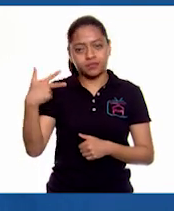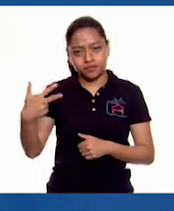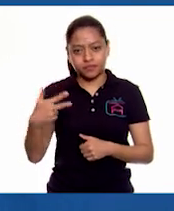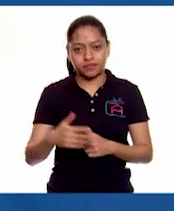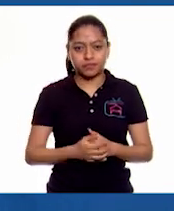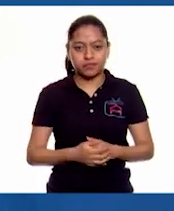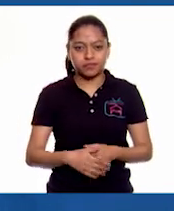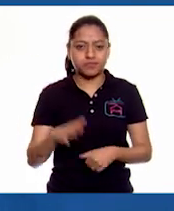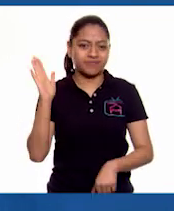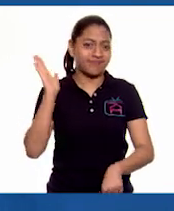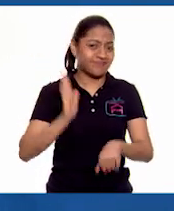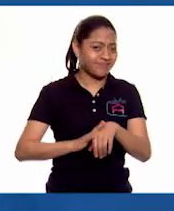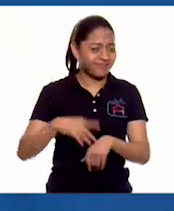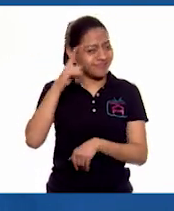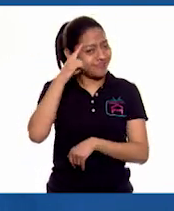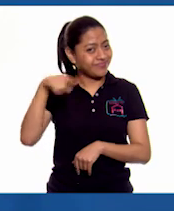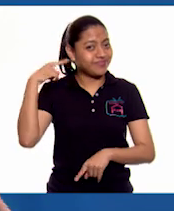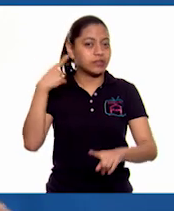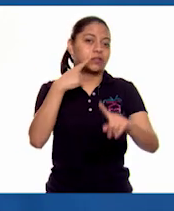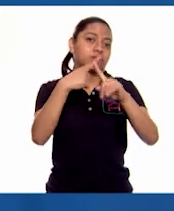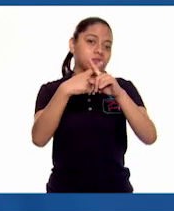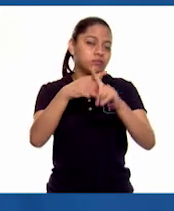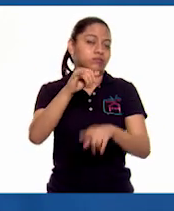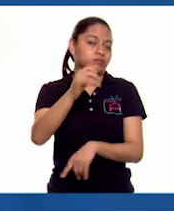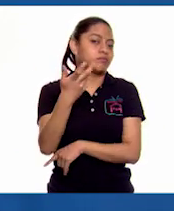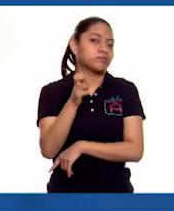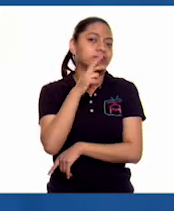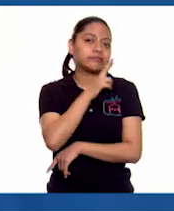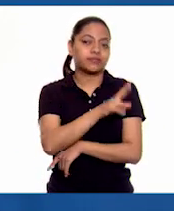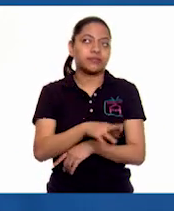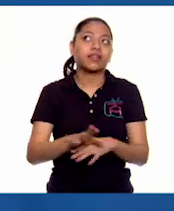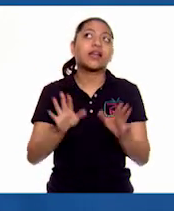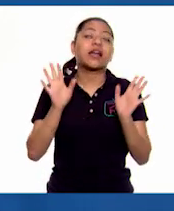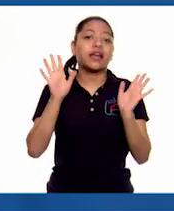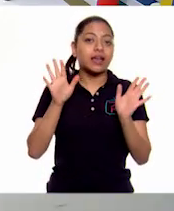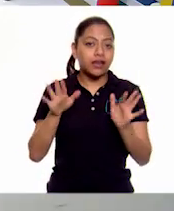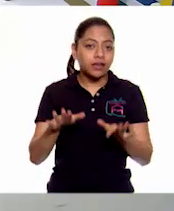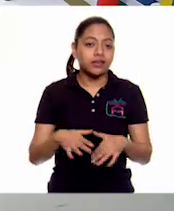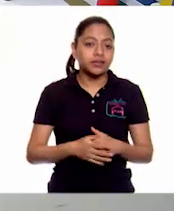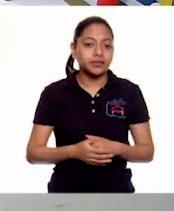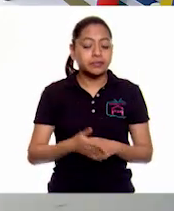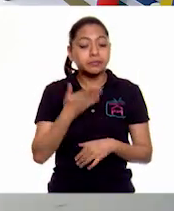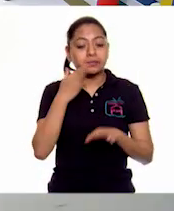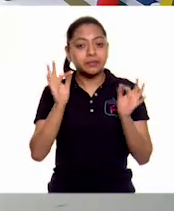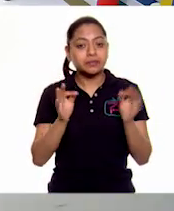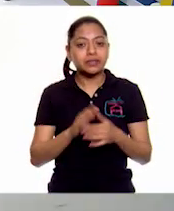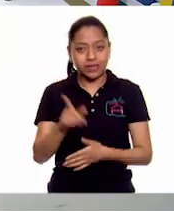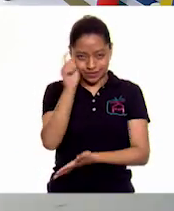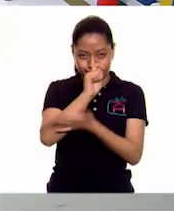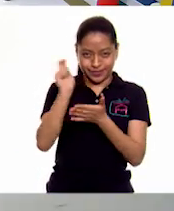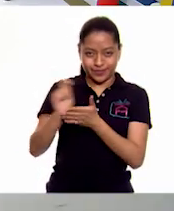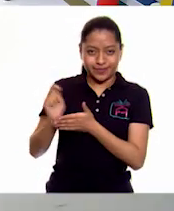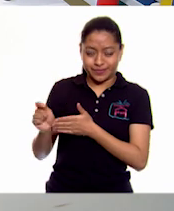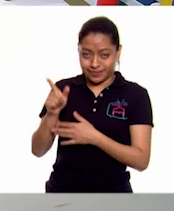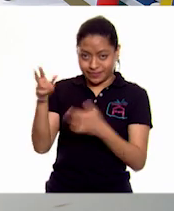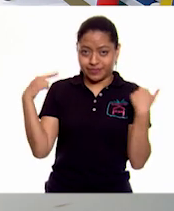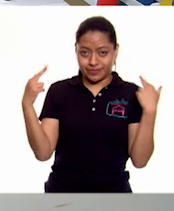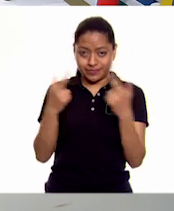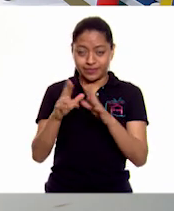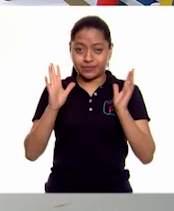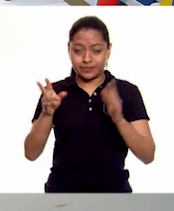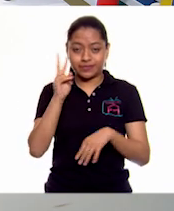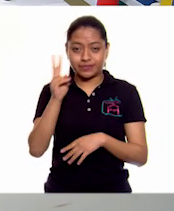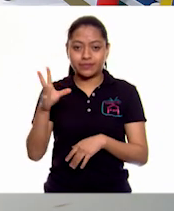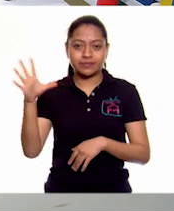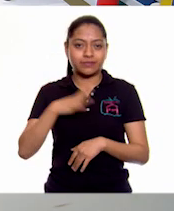Para mí multiplicar en esta ocasión resultó más rápido. Ah, pero bueno. A ver, lo apuntamos entonces, profesor, porque ya vimos